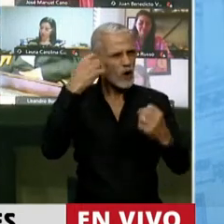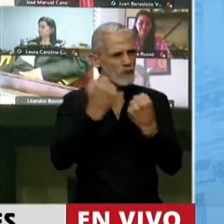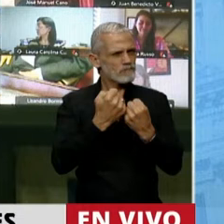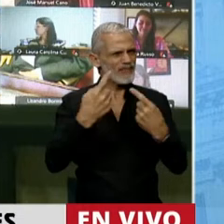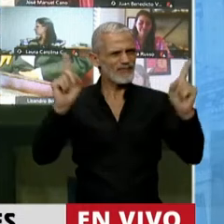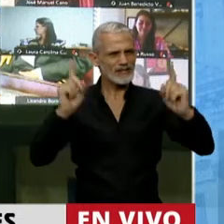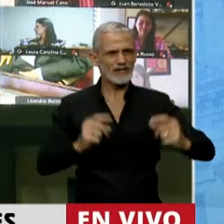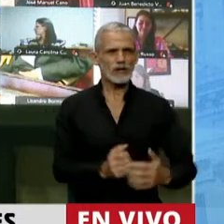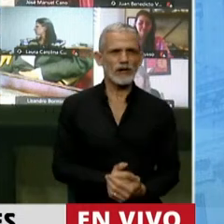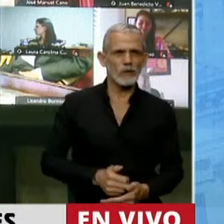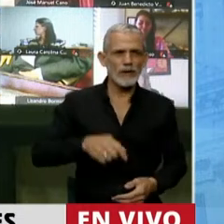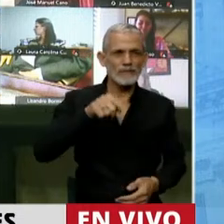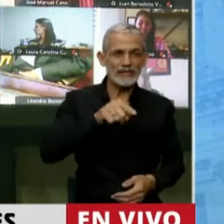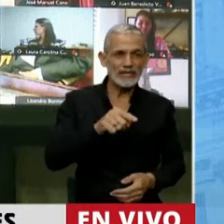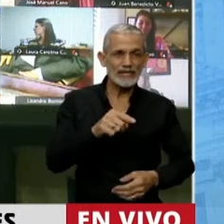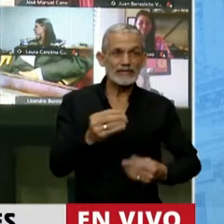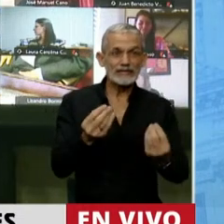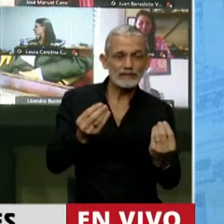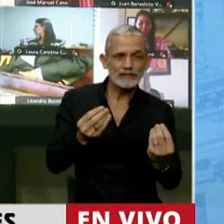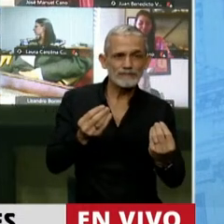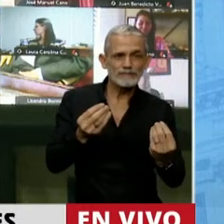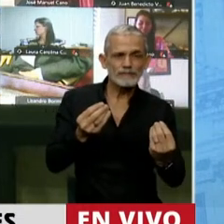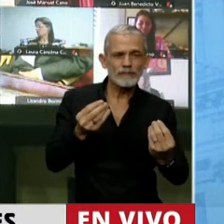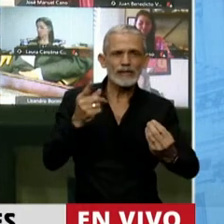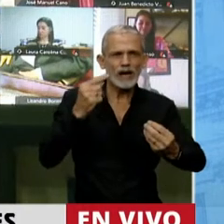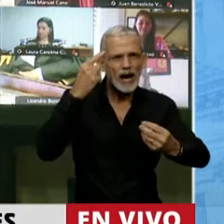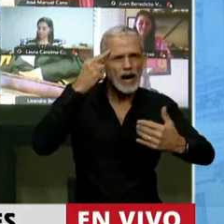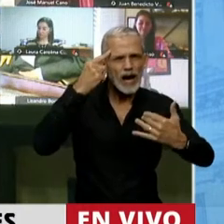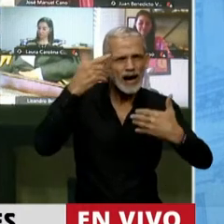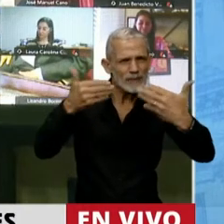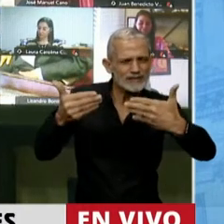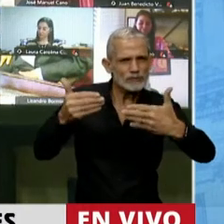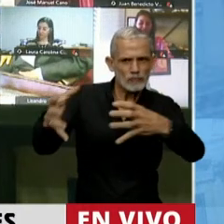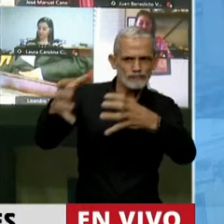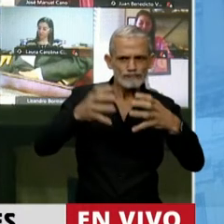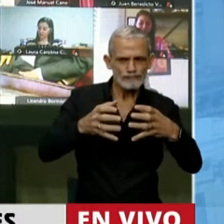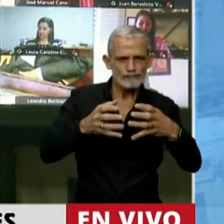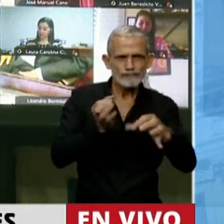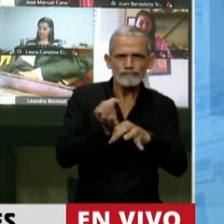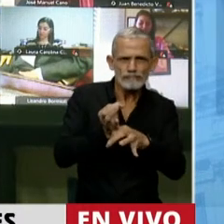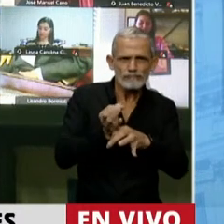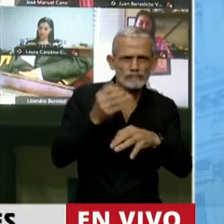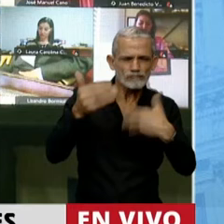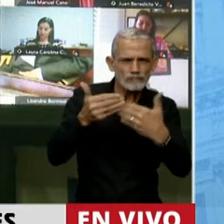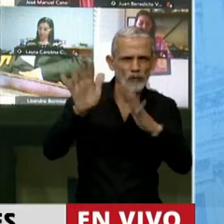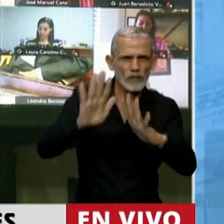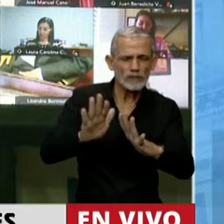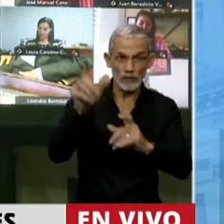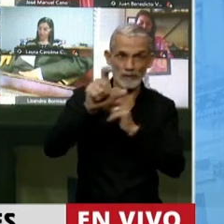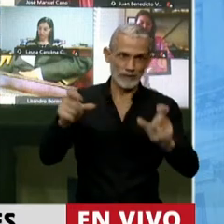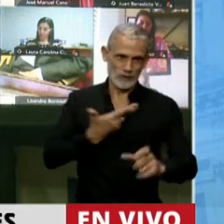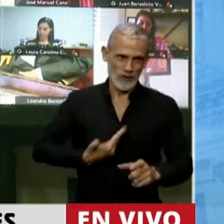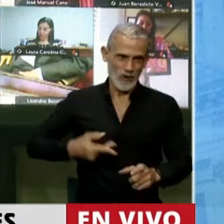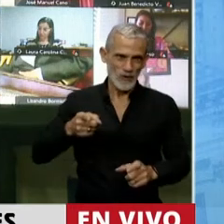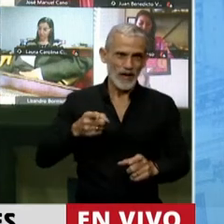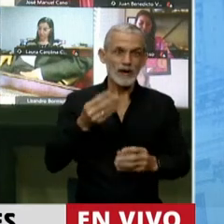una capacitación de los gobernantes,